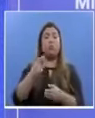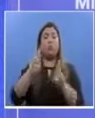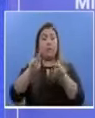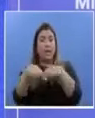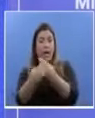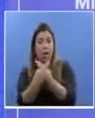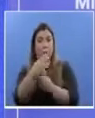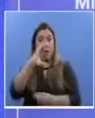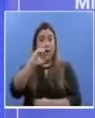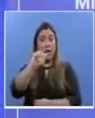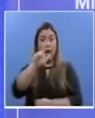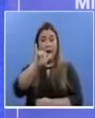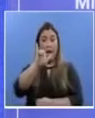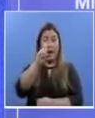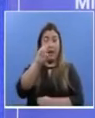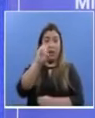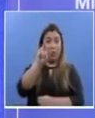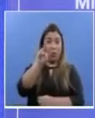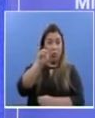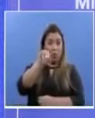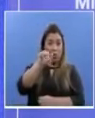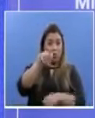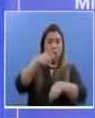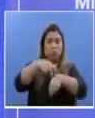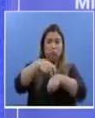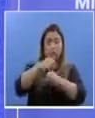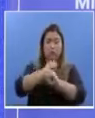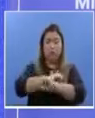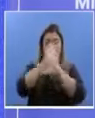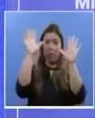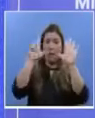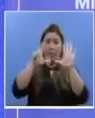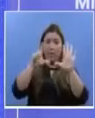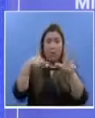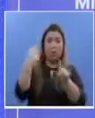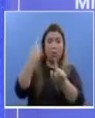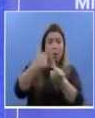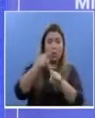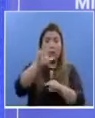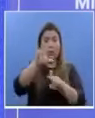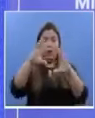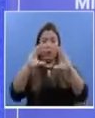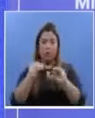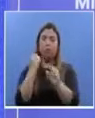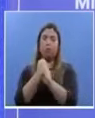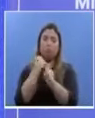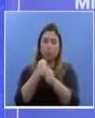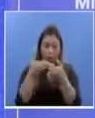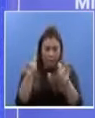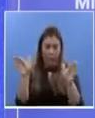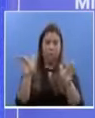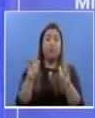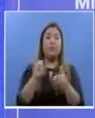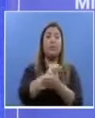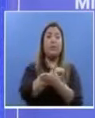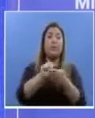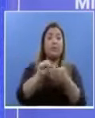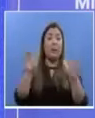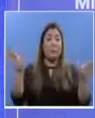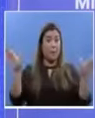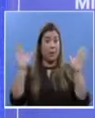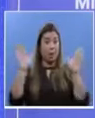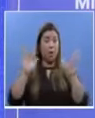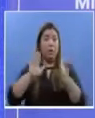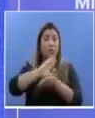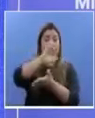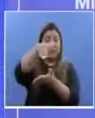Calidonia van a estar laborando un horario de 7 a 3, dando atención y toma de muestras. En San Miguelito, los centros de salud Amelia